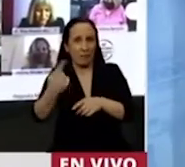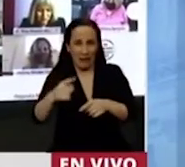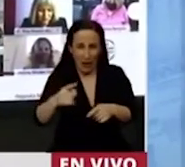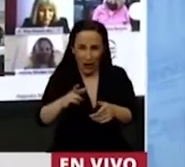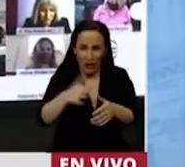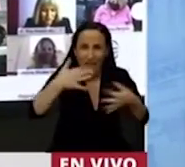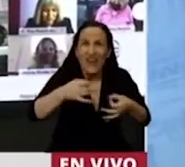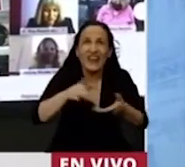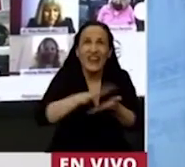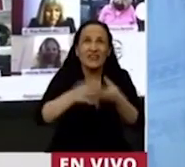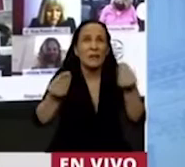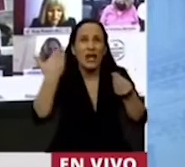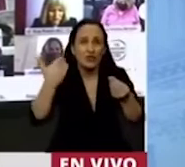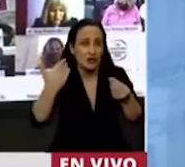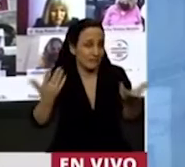existir.